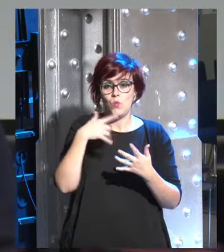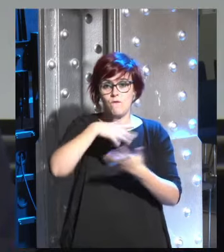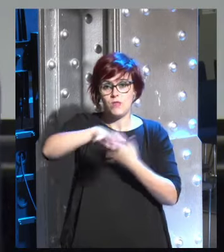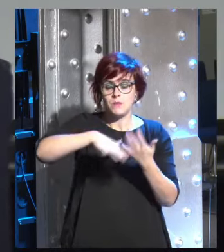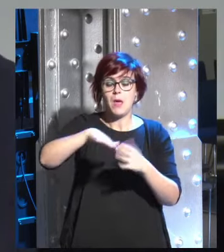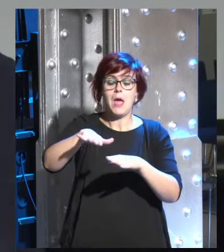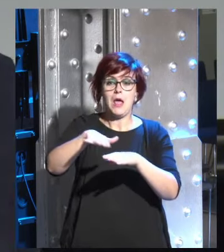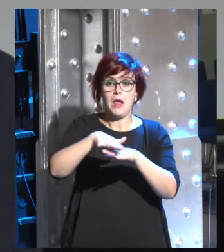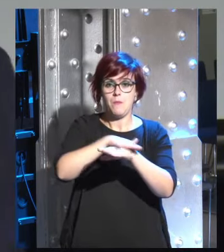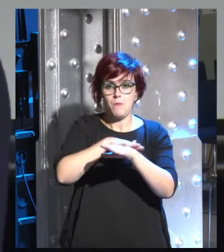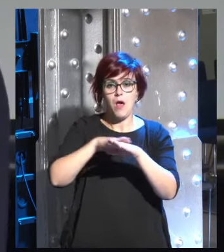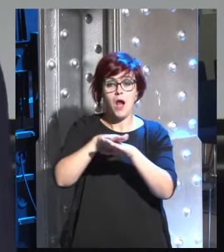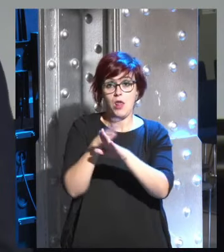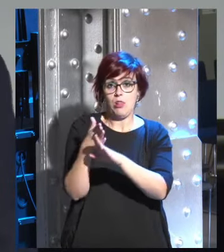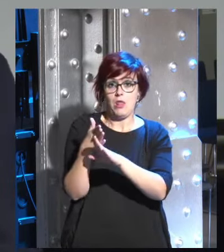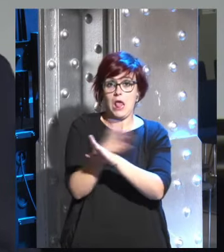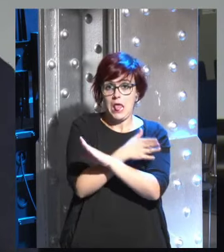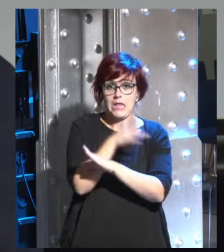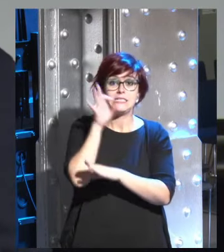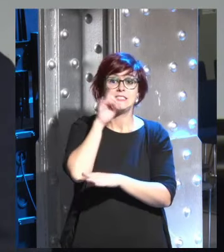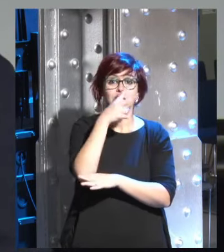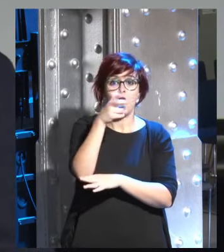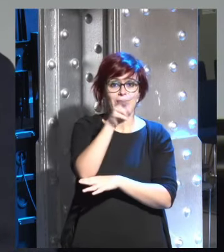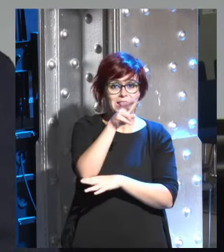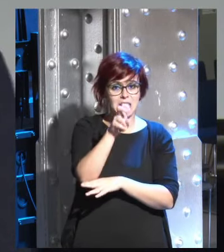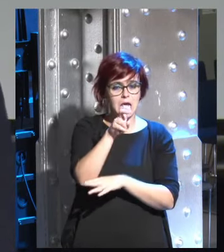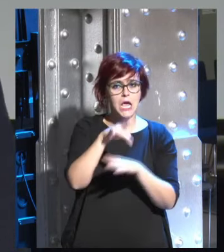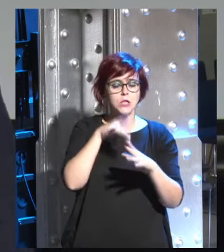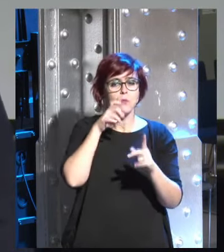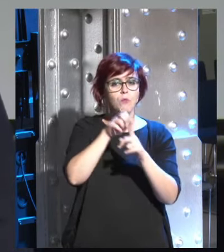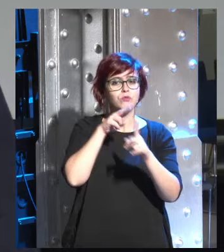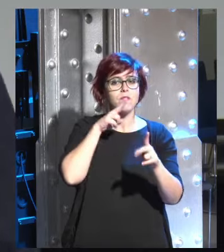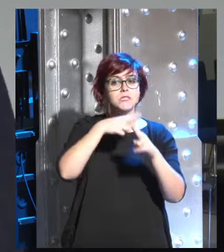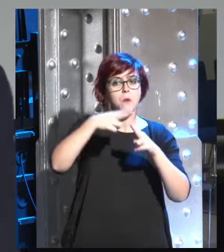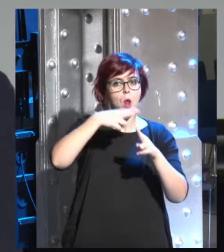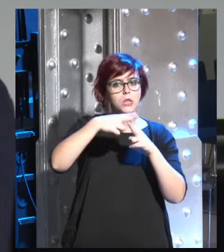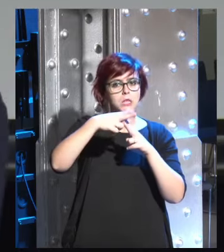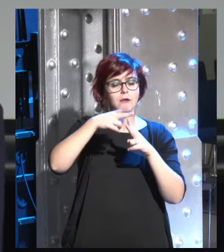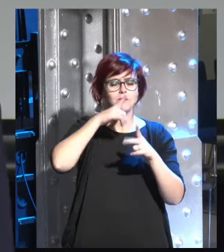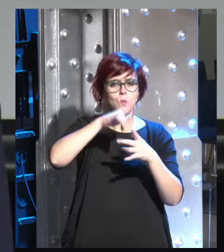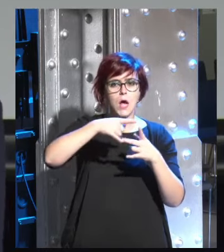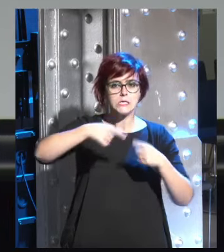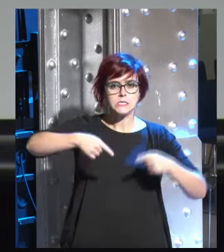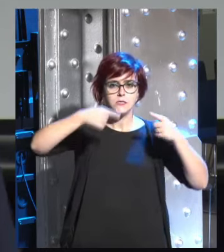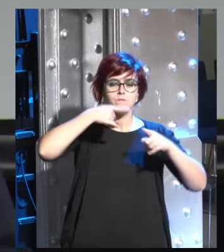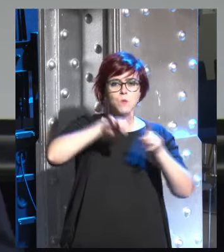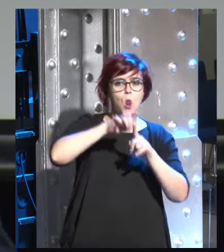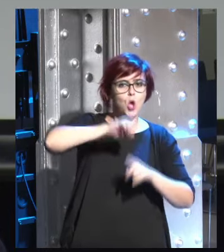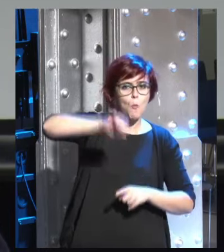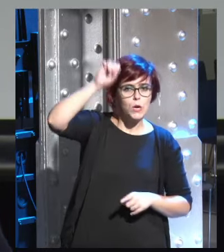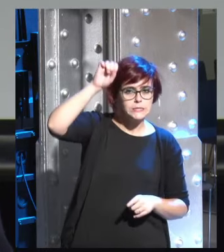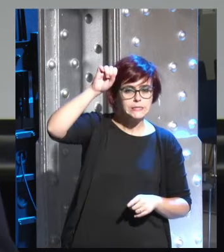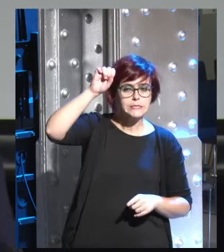XX ha sido el campo de batalla de distintas visiones políticas entre comunistas